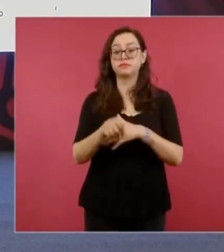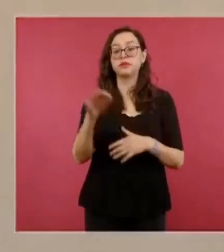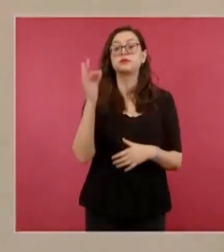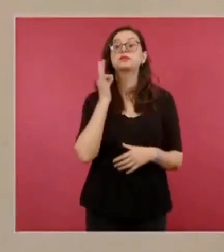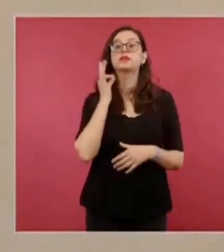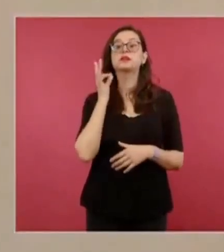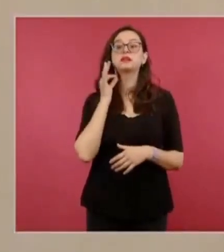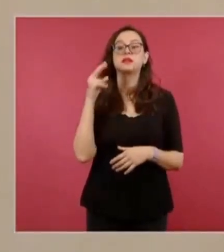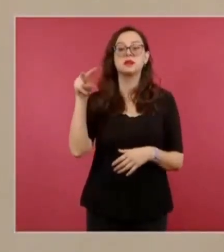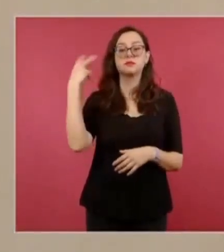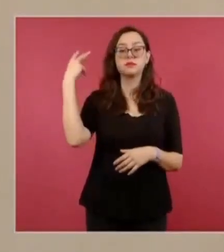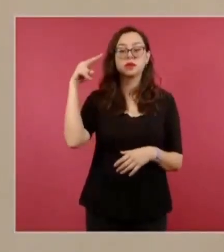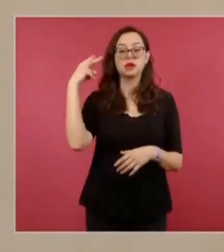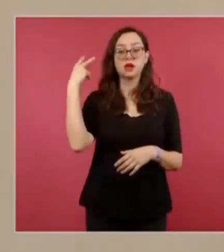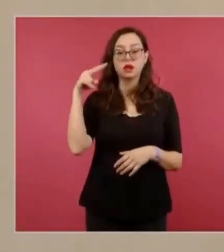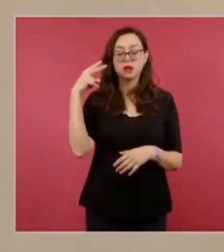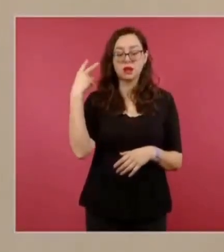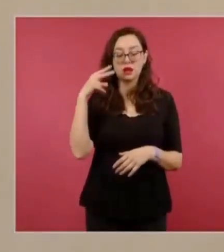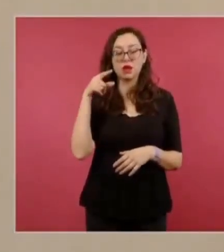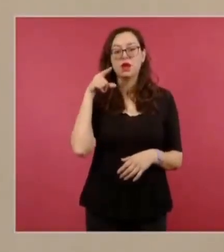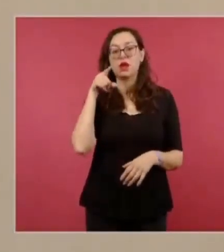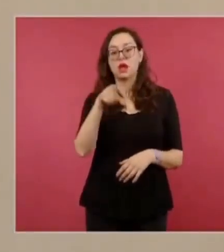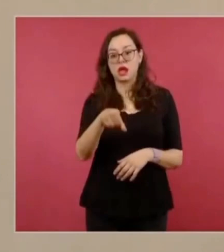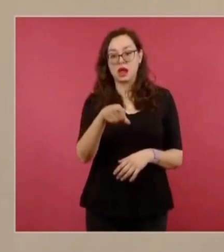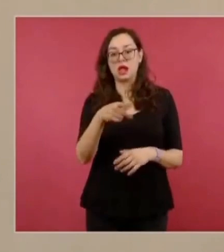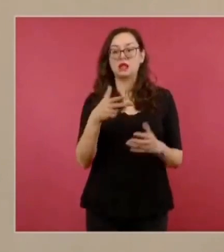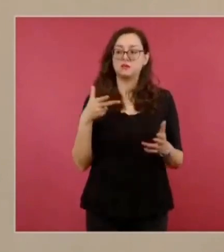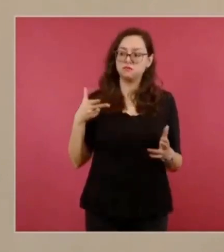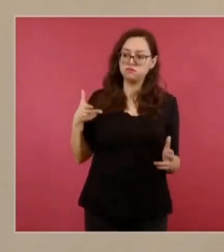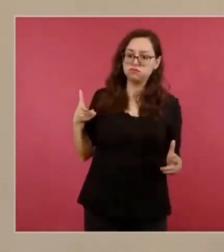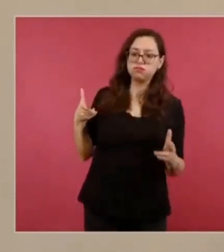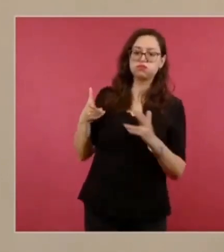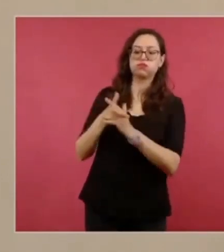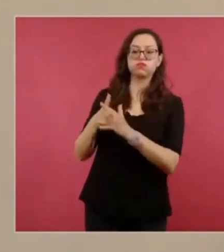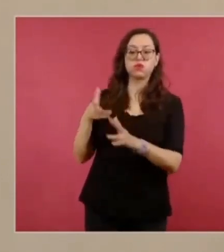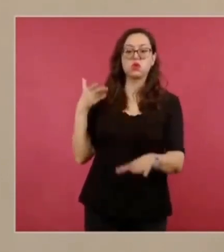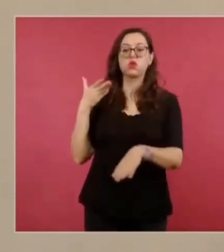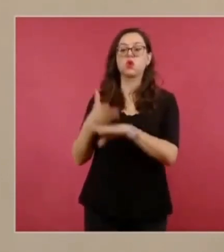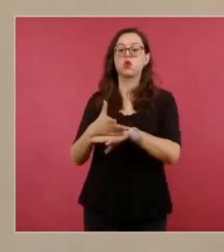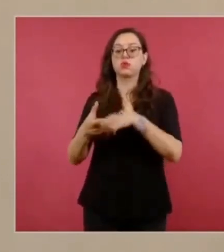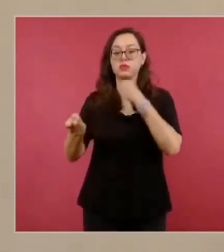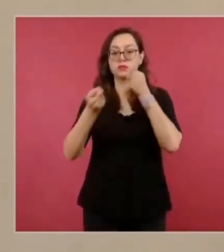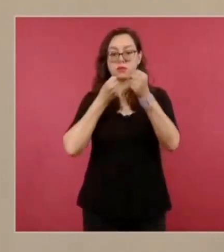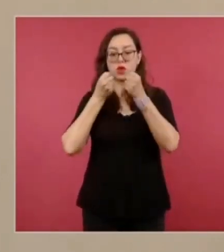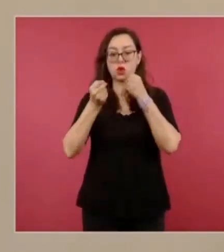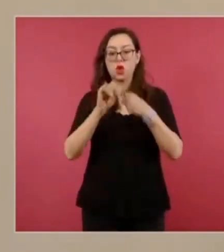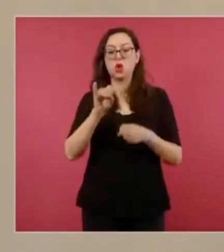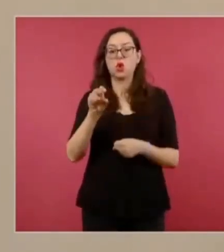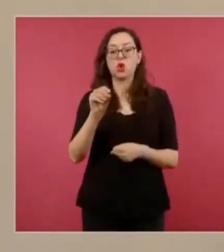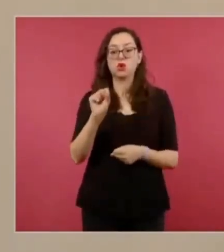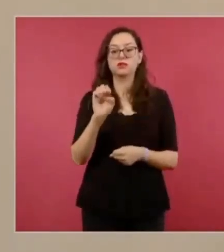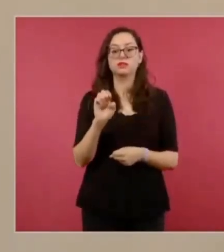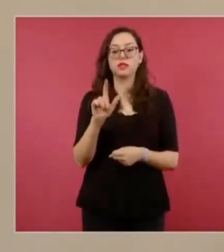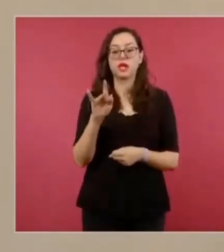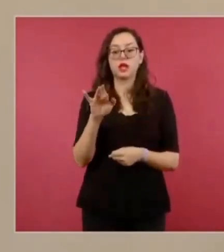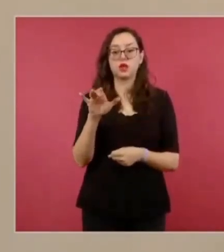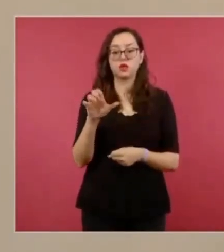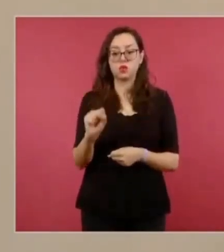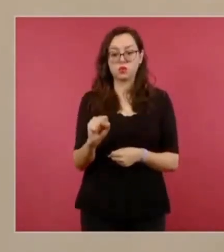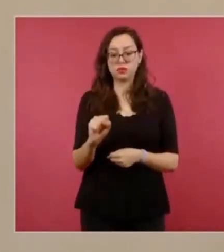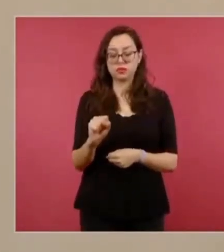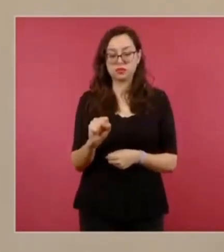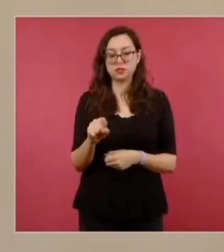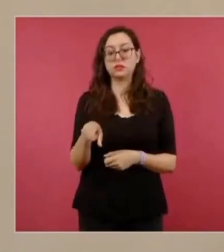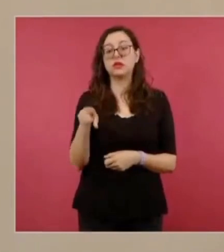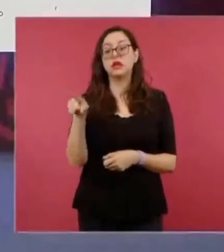orden de aprehensión por el delito de homicidio doloso calificado en agravio del periodista José Luis N., él era el titular